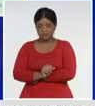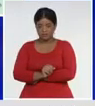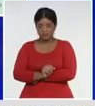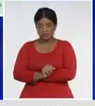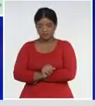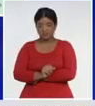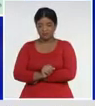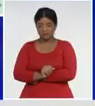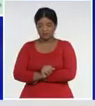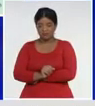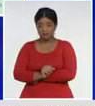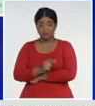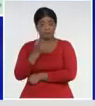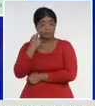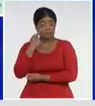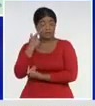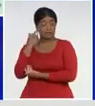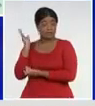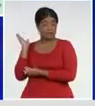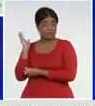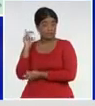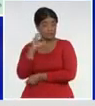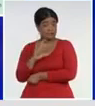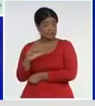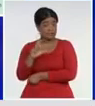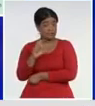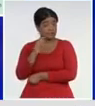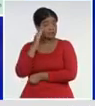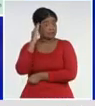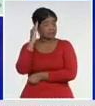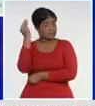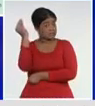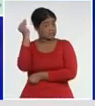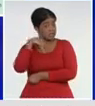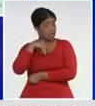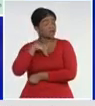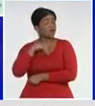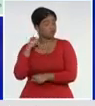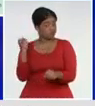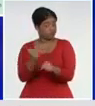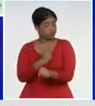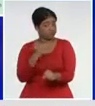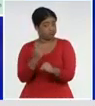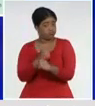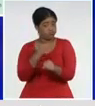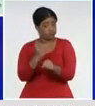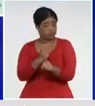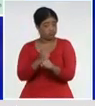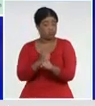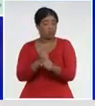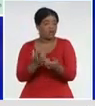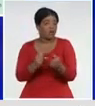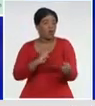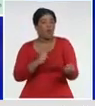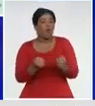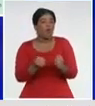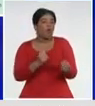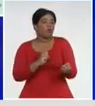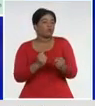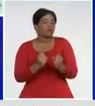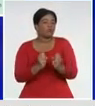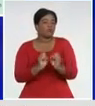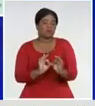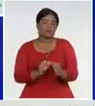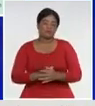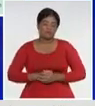ojo, y, de todas formas, sabemos, que están trabajando, para que, no se mantenga, un incremento,